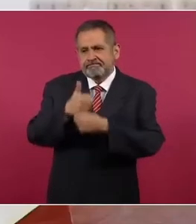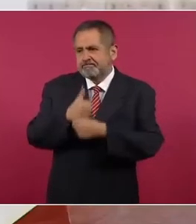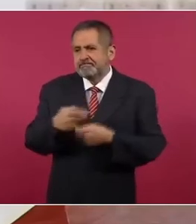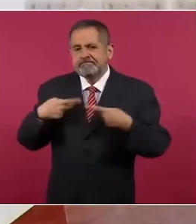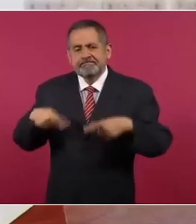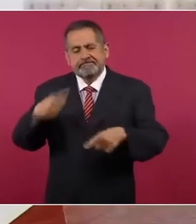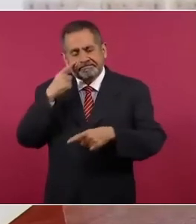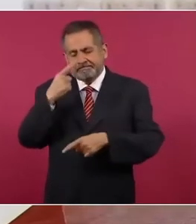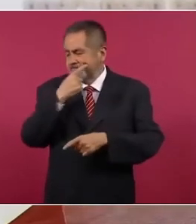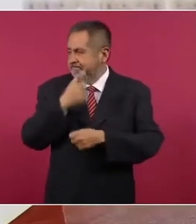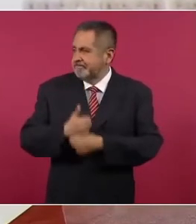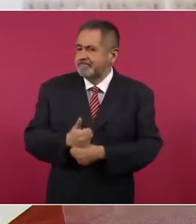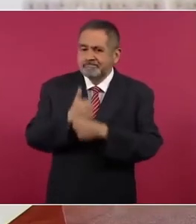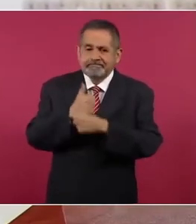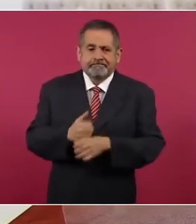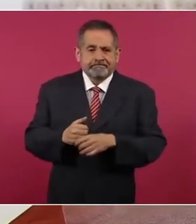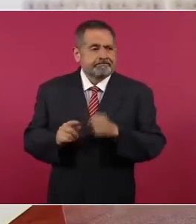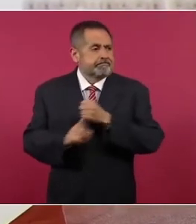inestabilidad.